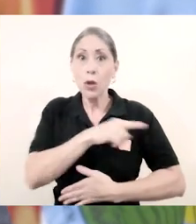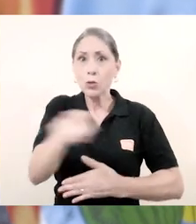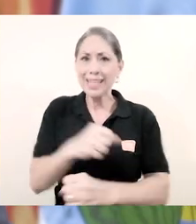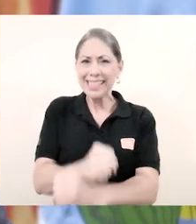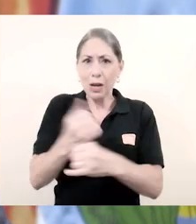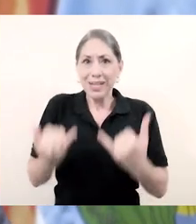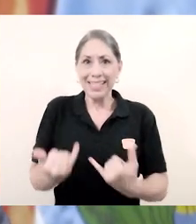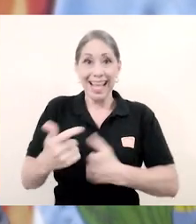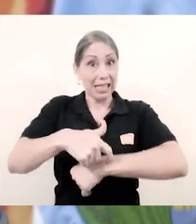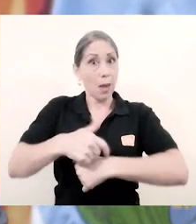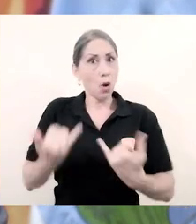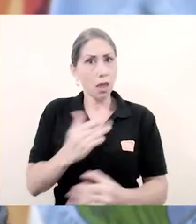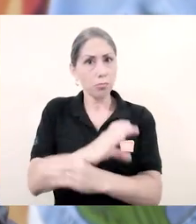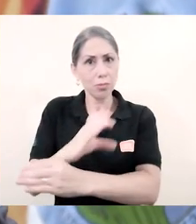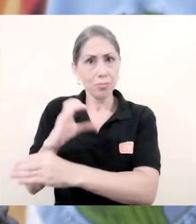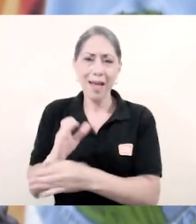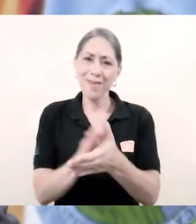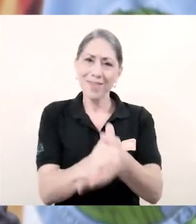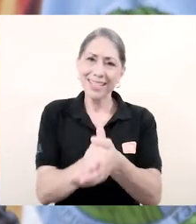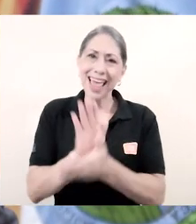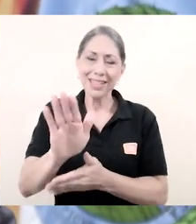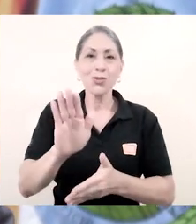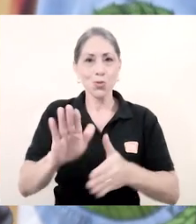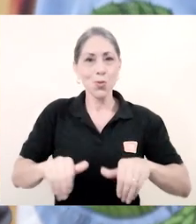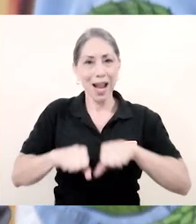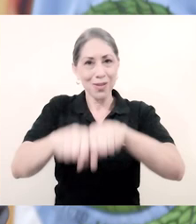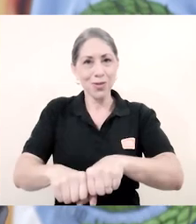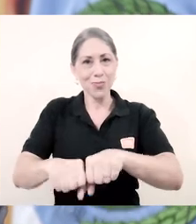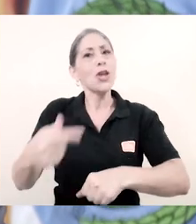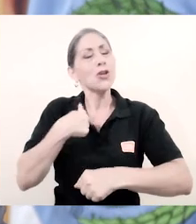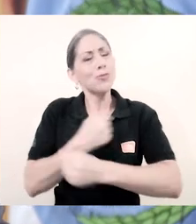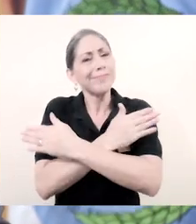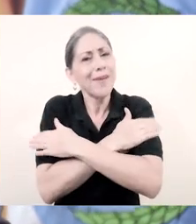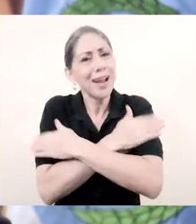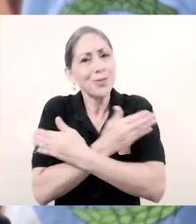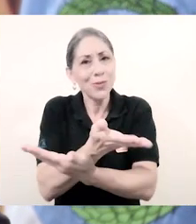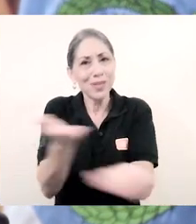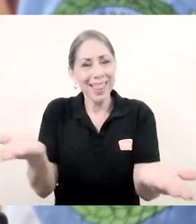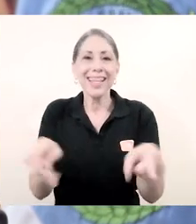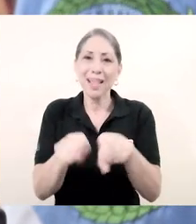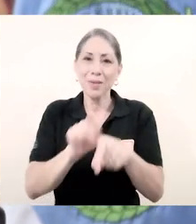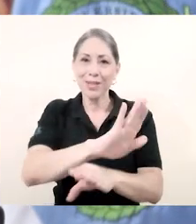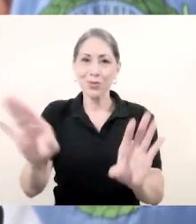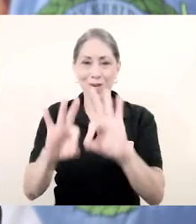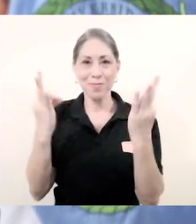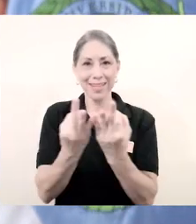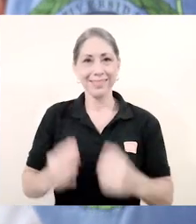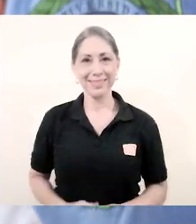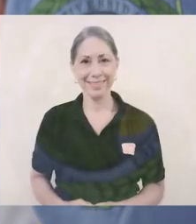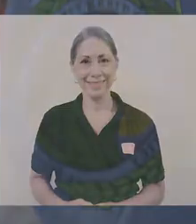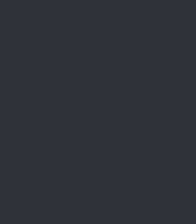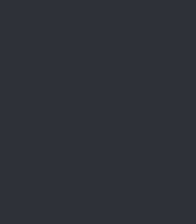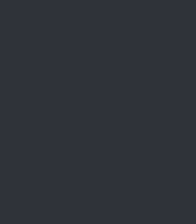seguros en esta época de cuidado. Felicidades por su graduación y les envío un caluroso abrazo a ustedes y a sus familias.